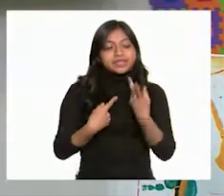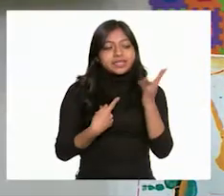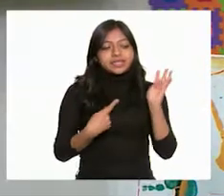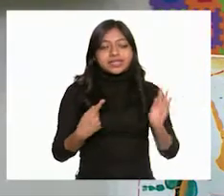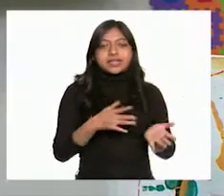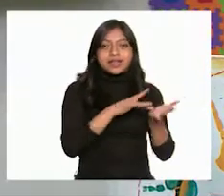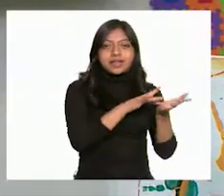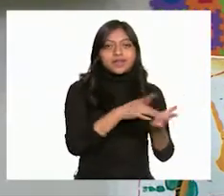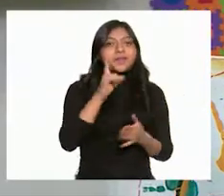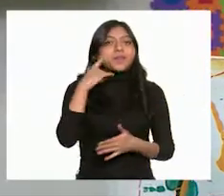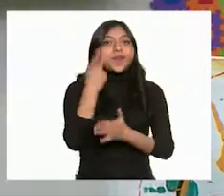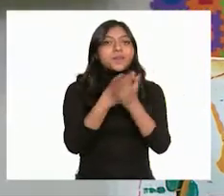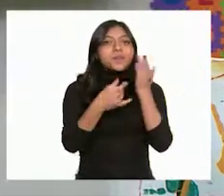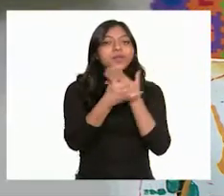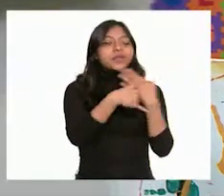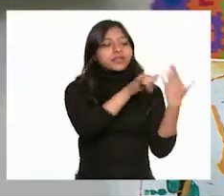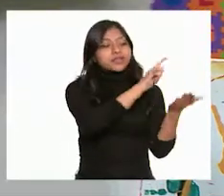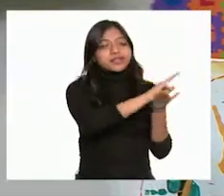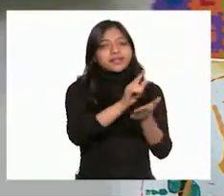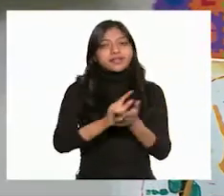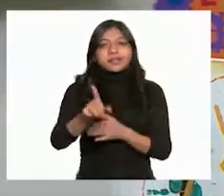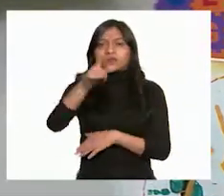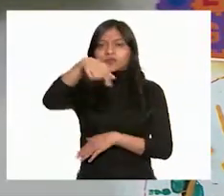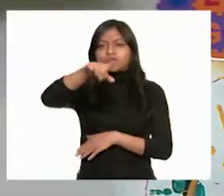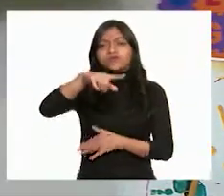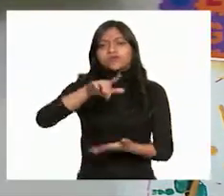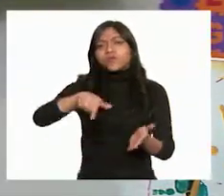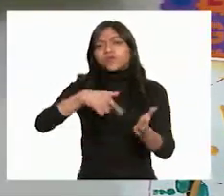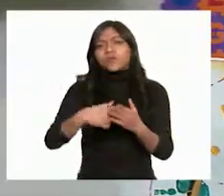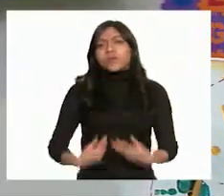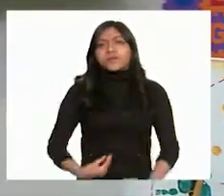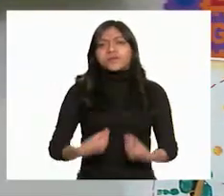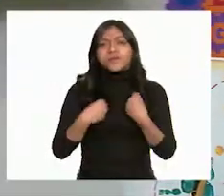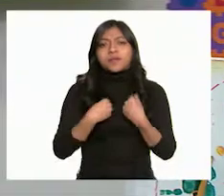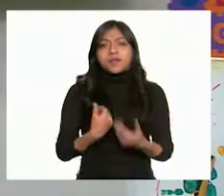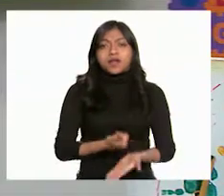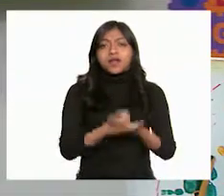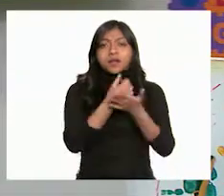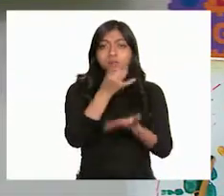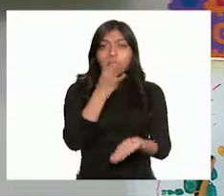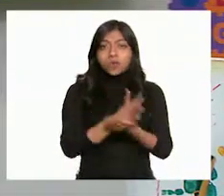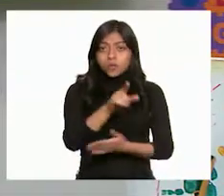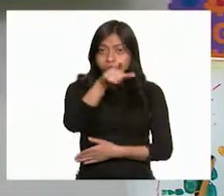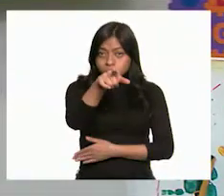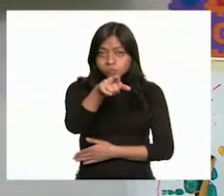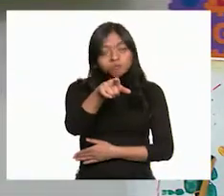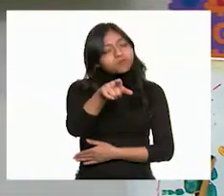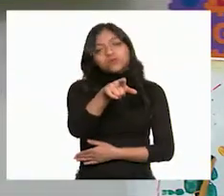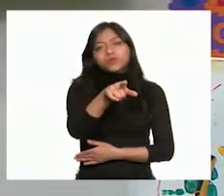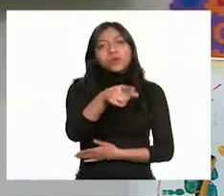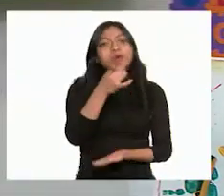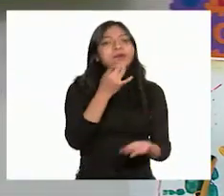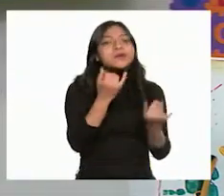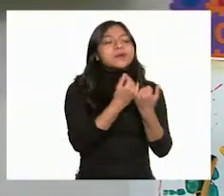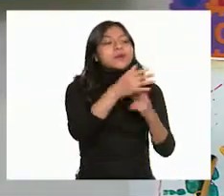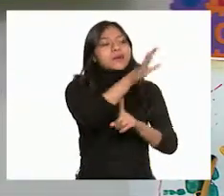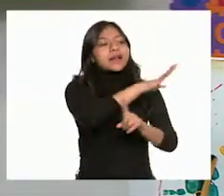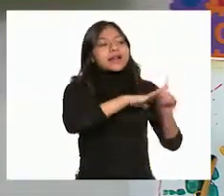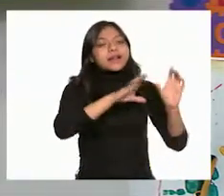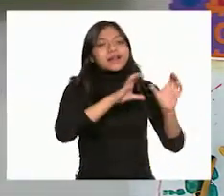realizar una campaña de limpieza en el lugar en donde vive favorece no solo a esas personas sino también el medio ambiente.